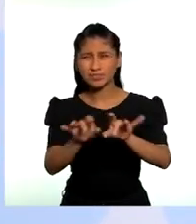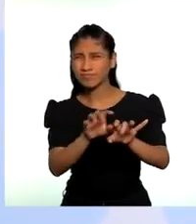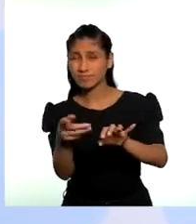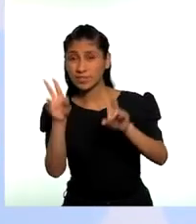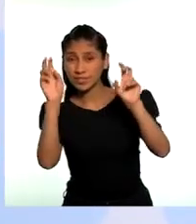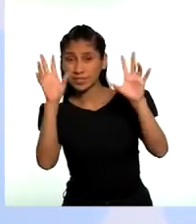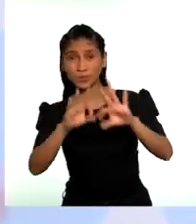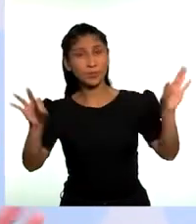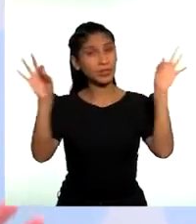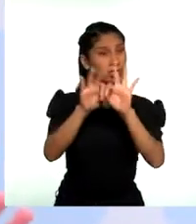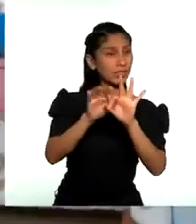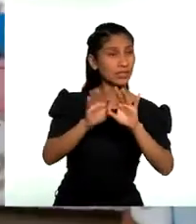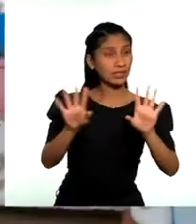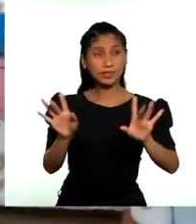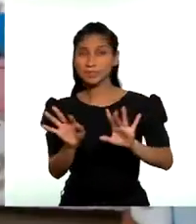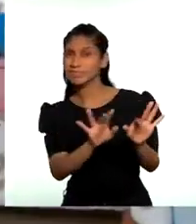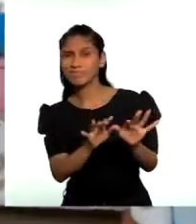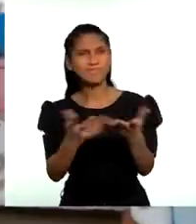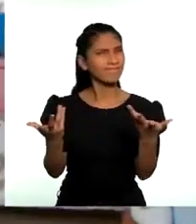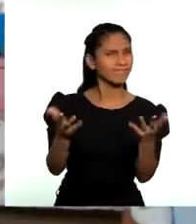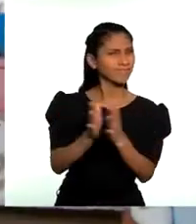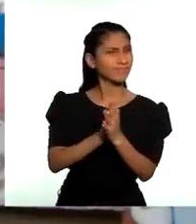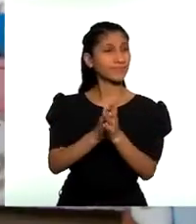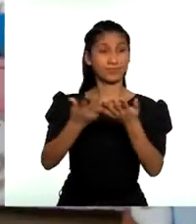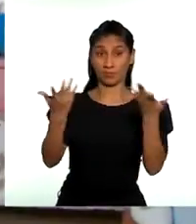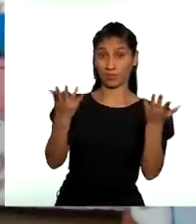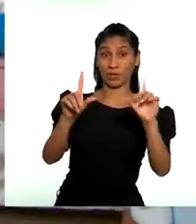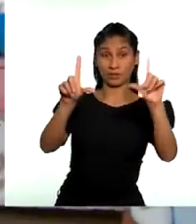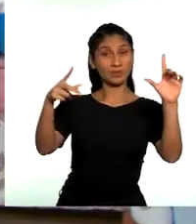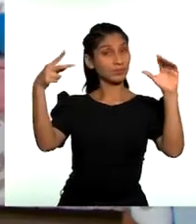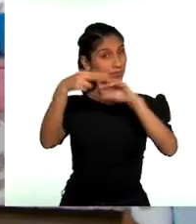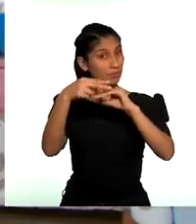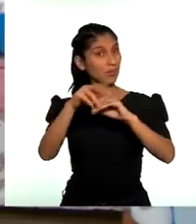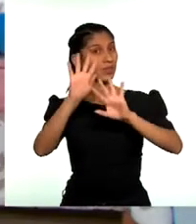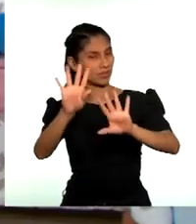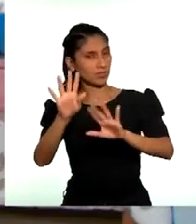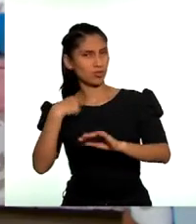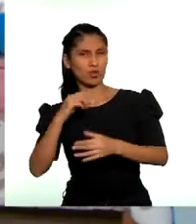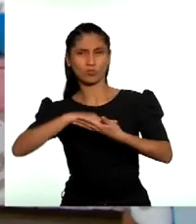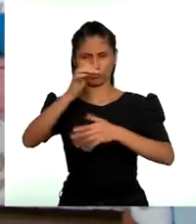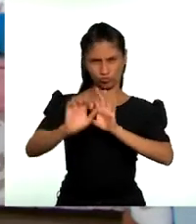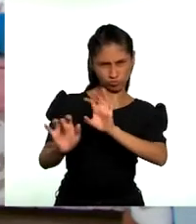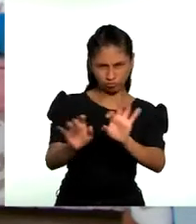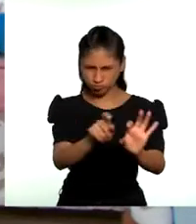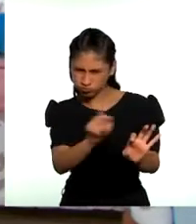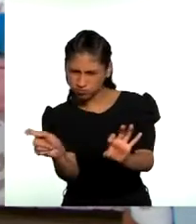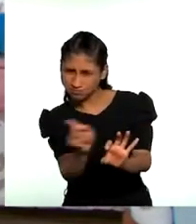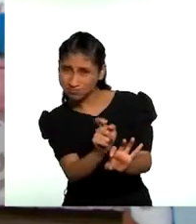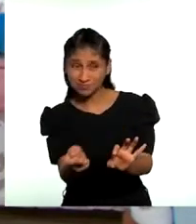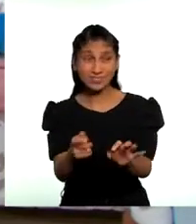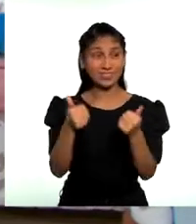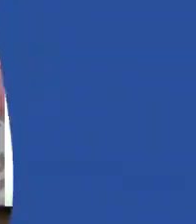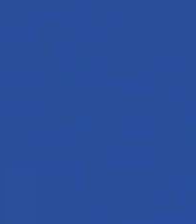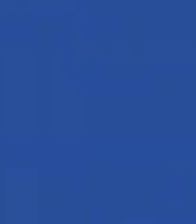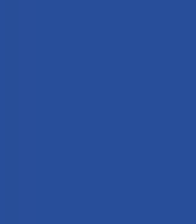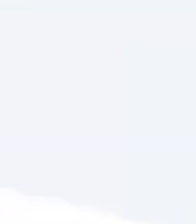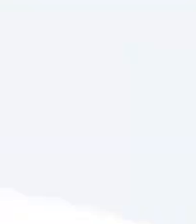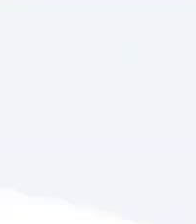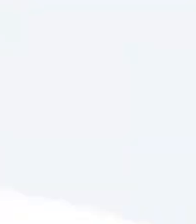interesante. vamos a una pausa mientras yo reinicio el sistema. ¡Ya regresamos!